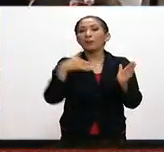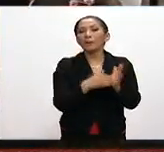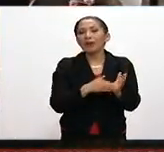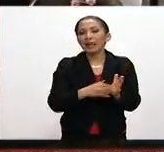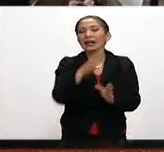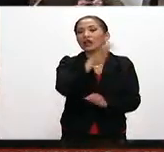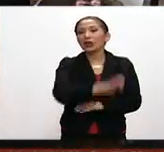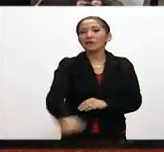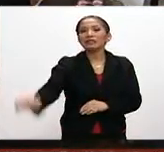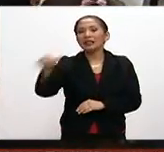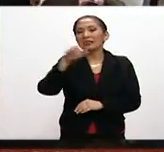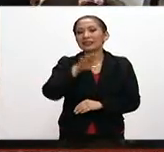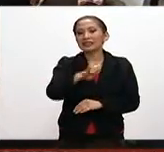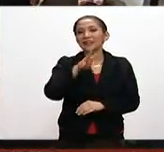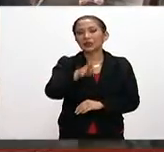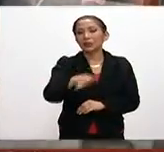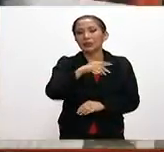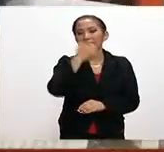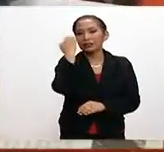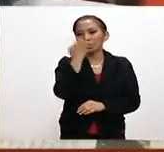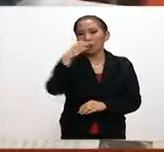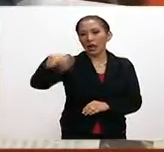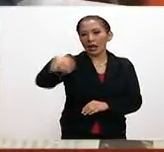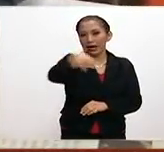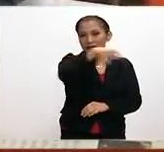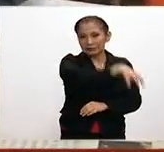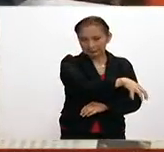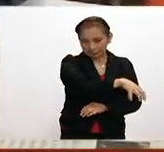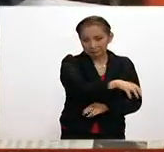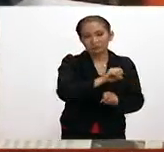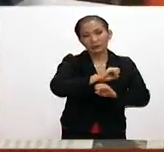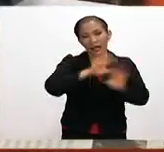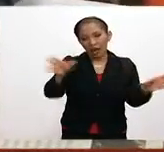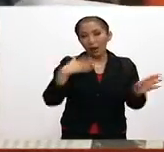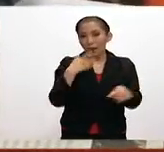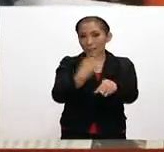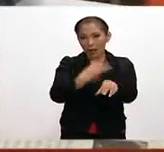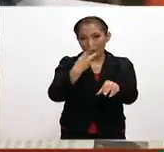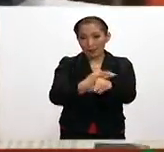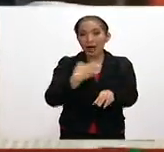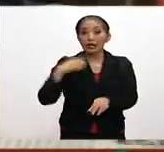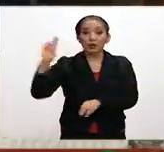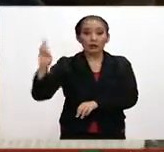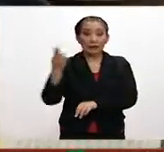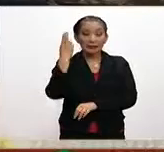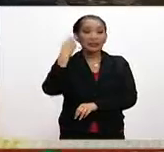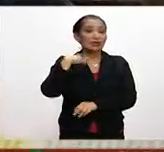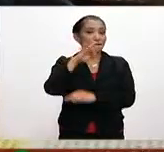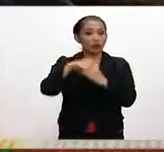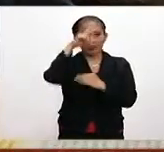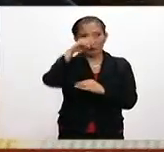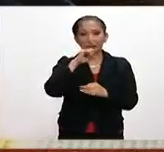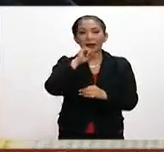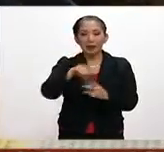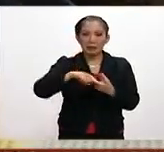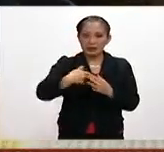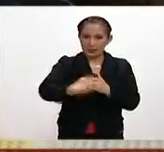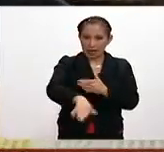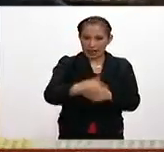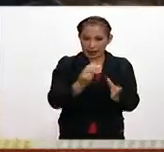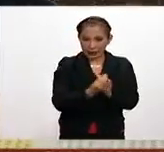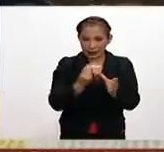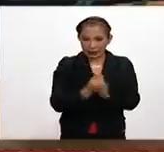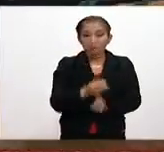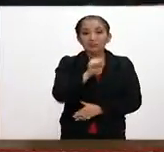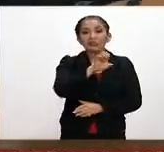.919 planteles educativos. Obviamente ya el bachillerato y las universidades de todo el país también ya iniciaron clases.